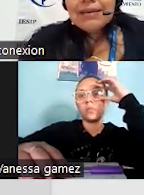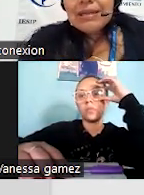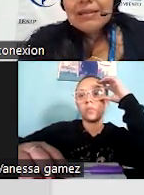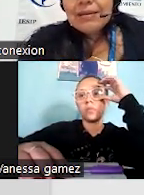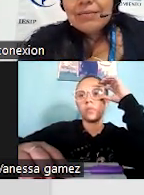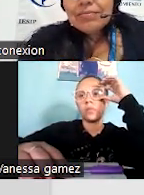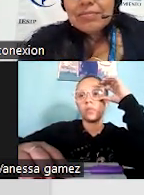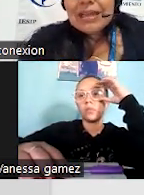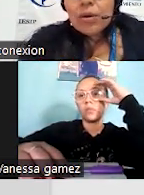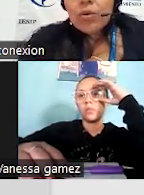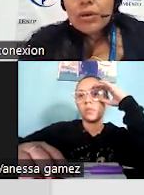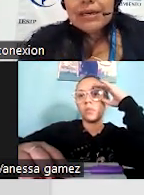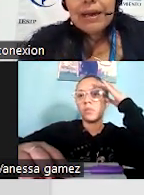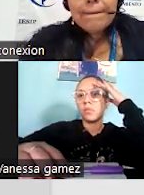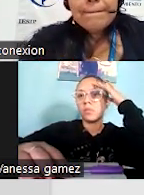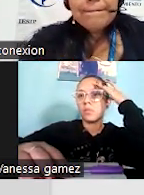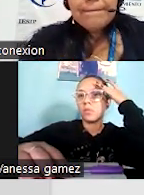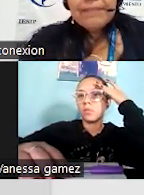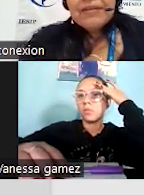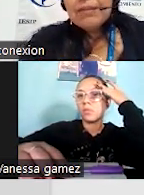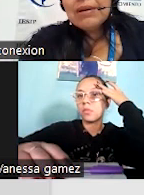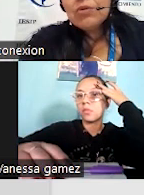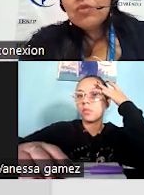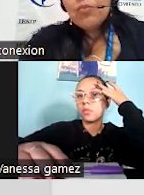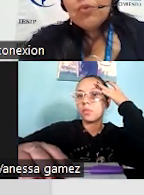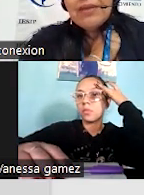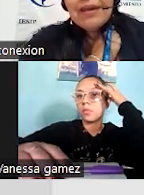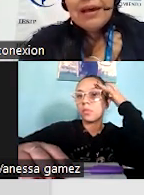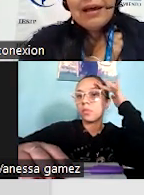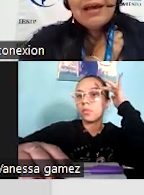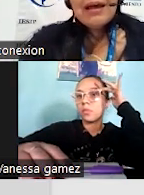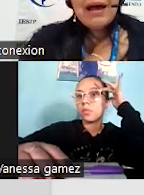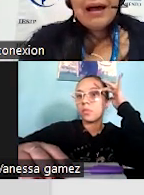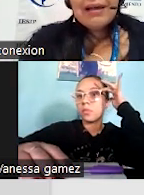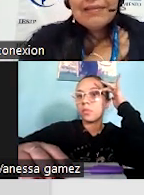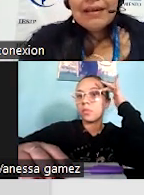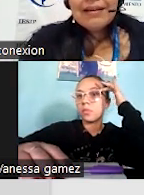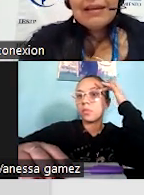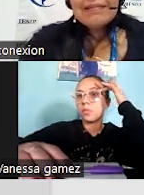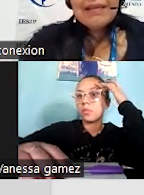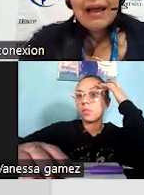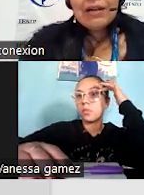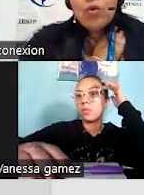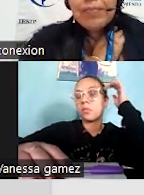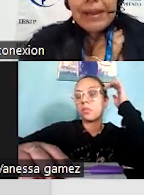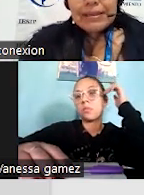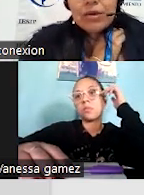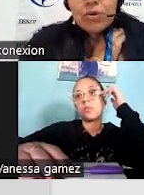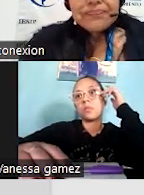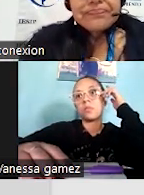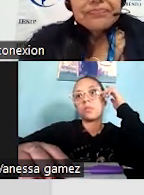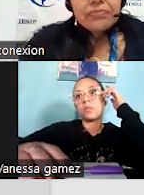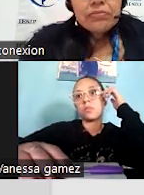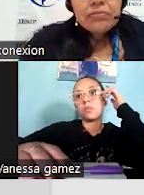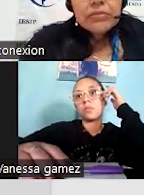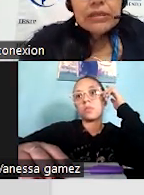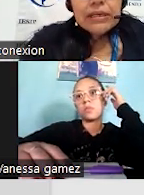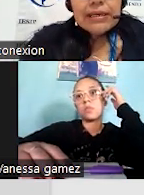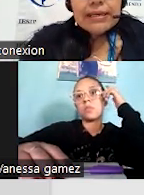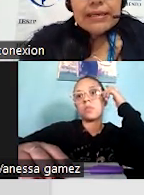netamente teórica, sin embargo se puede hacer algo práctico